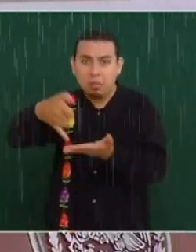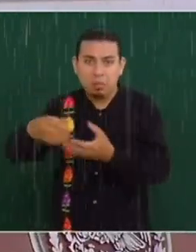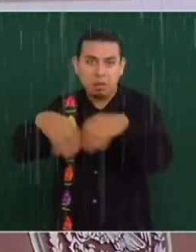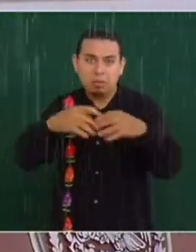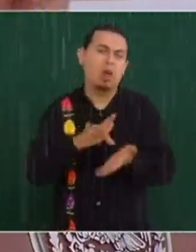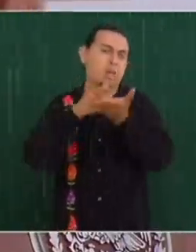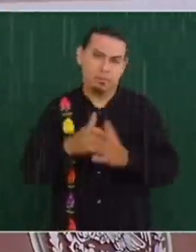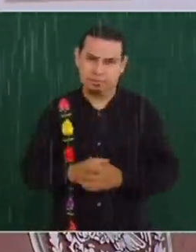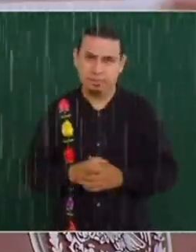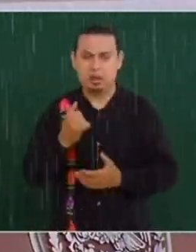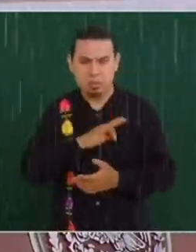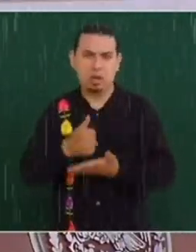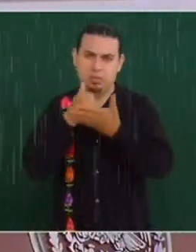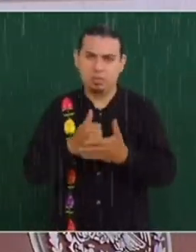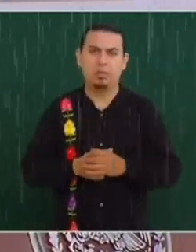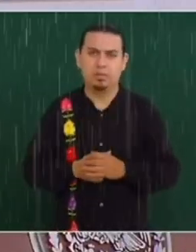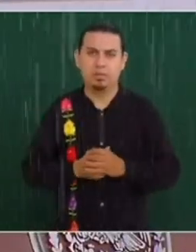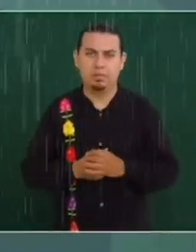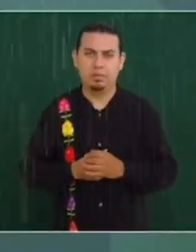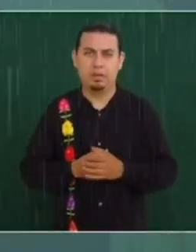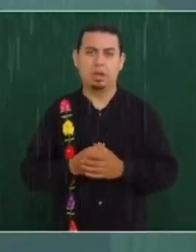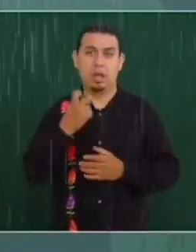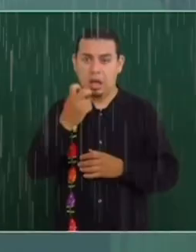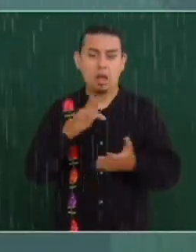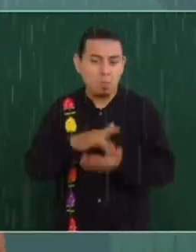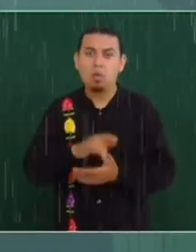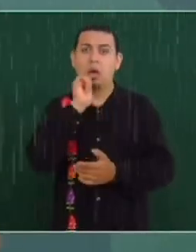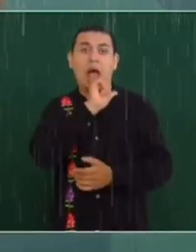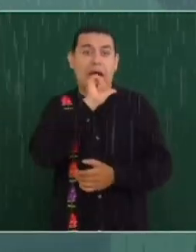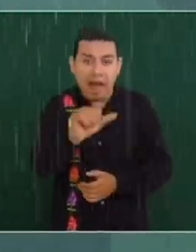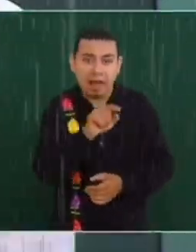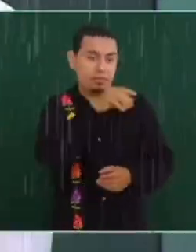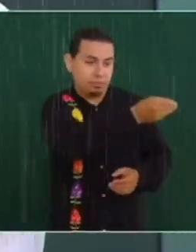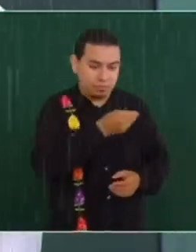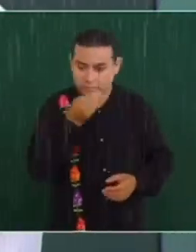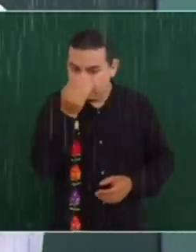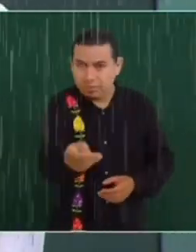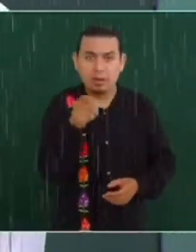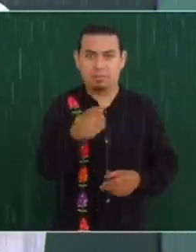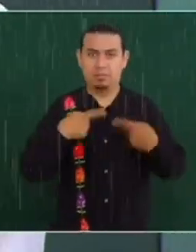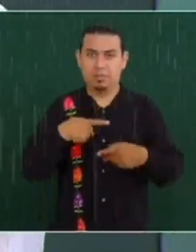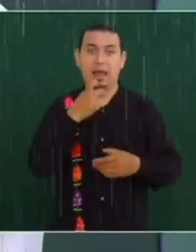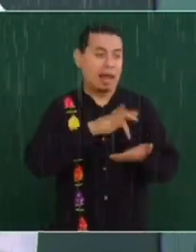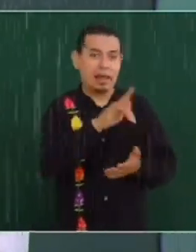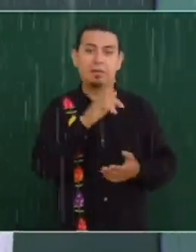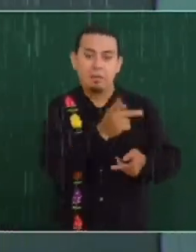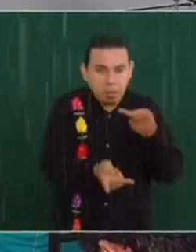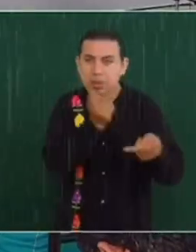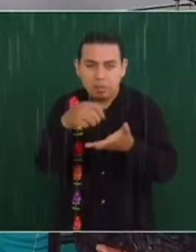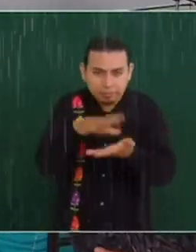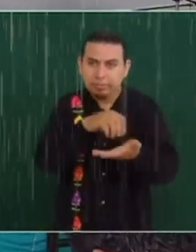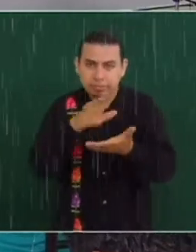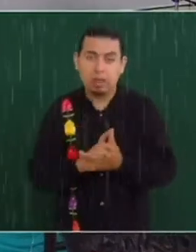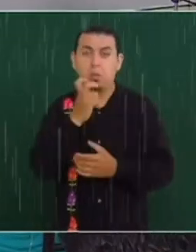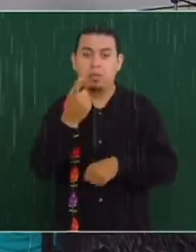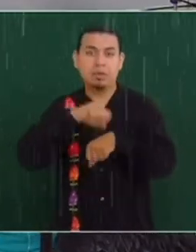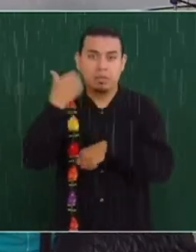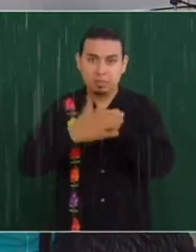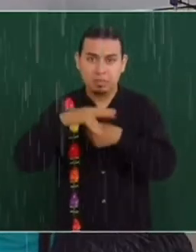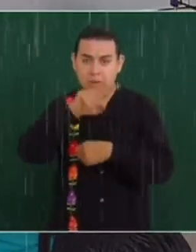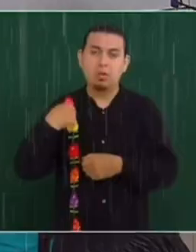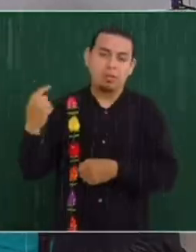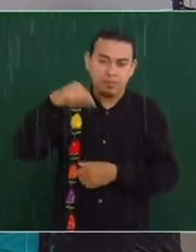y la ayuda llega de manera directa a partir del censo. Por eso, voy a regresar el viernes,